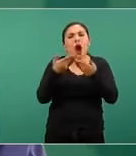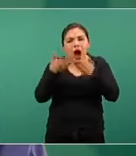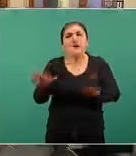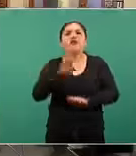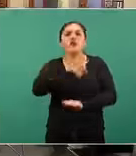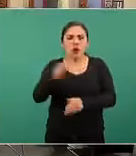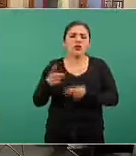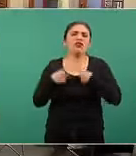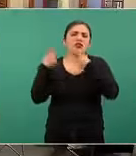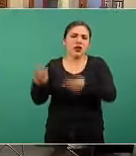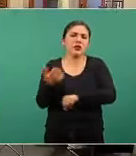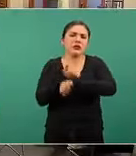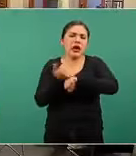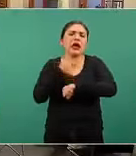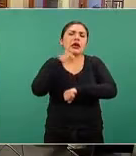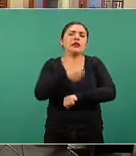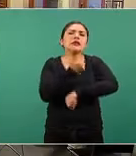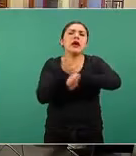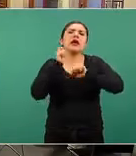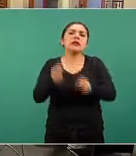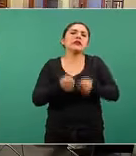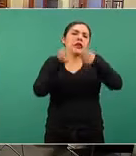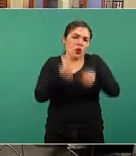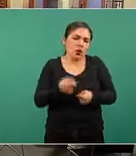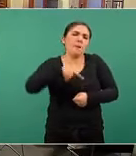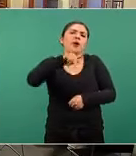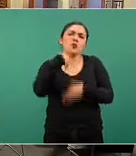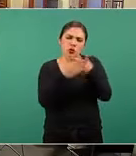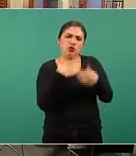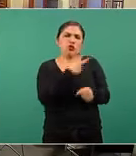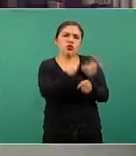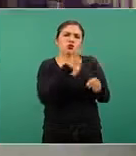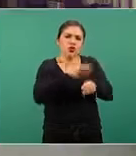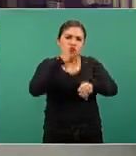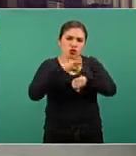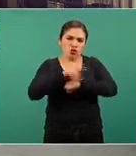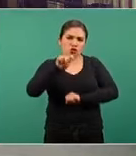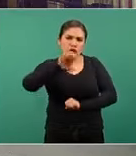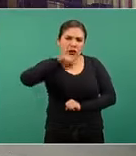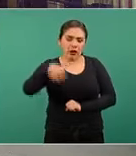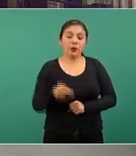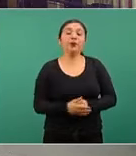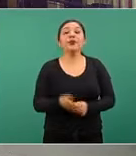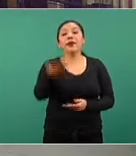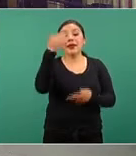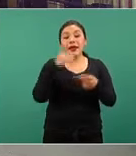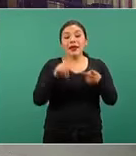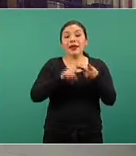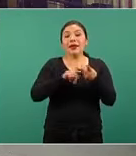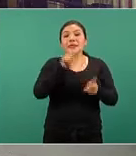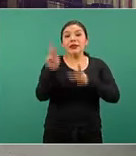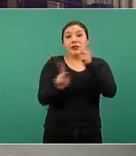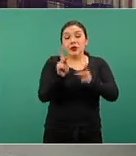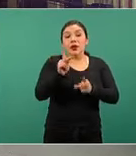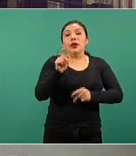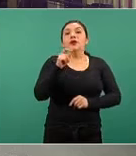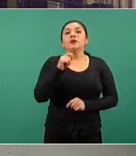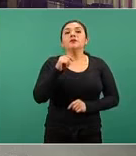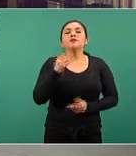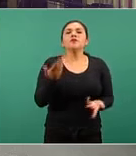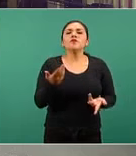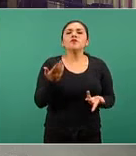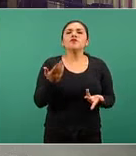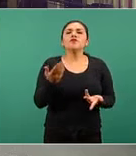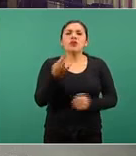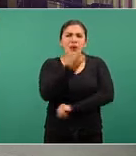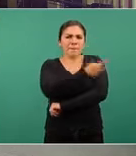porque se vuelve sangre segura pero vamos a invitar al doctor Trejo Muchas gracias doctor y la segunda pregunta sería ¿cómo puede